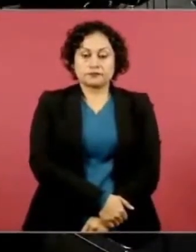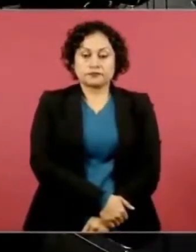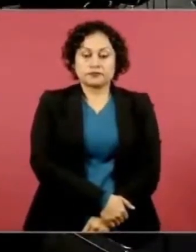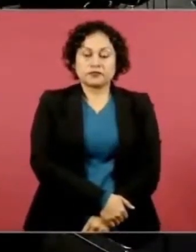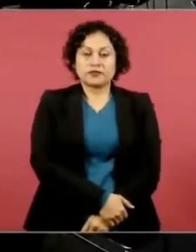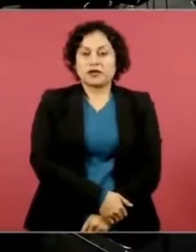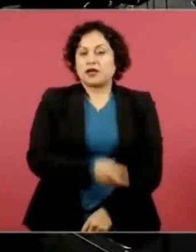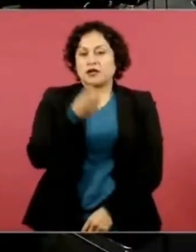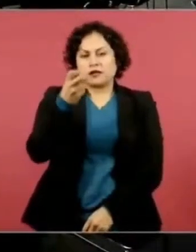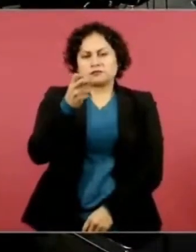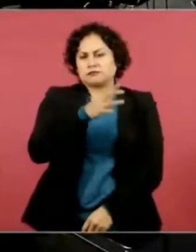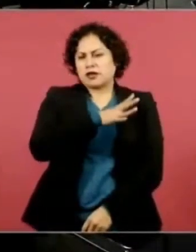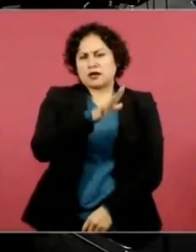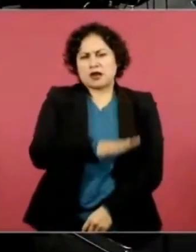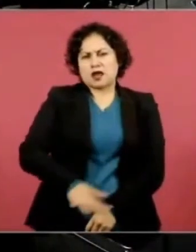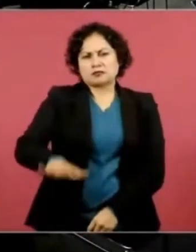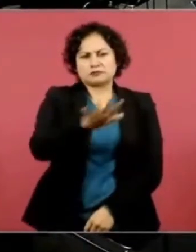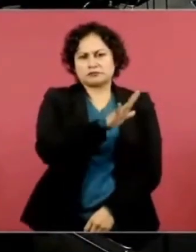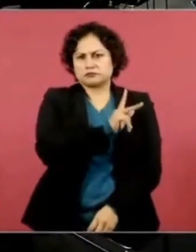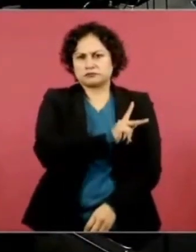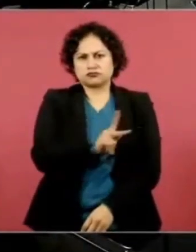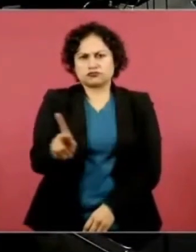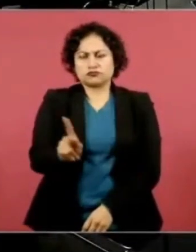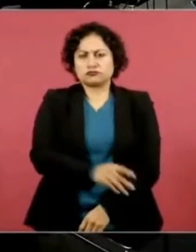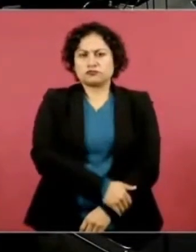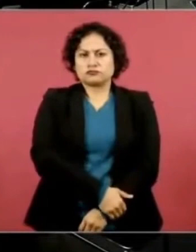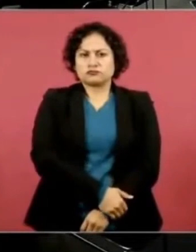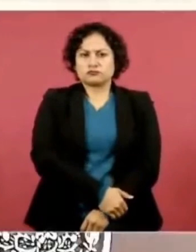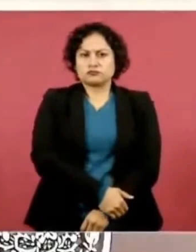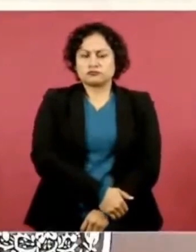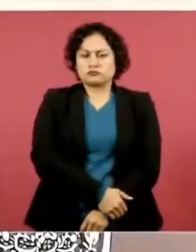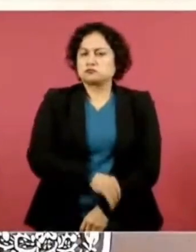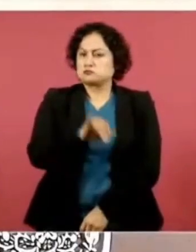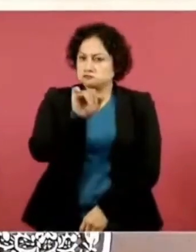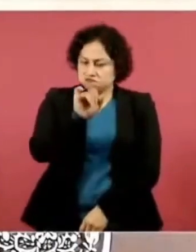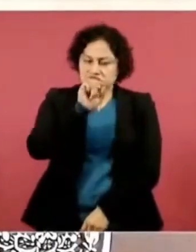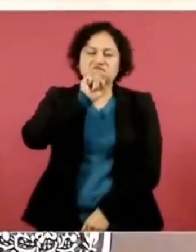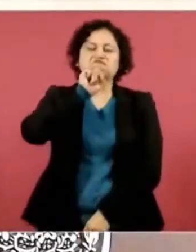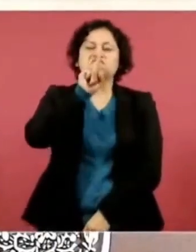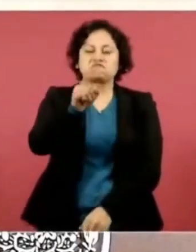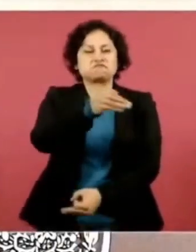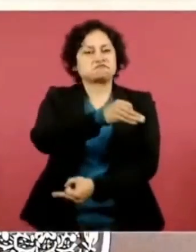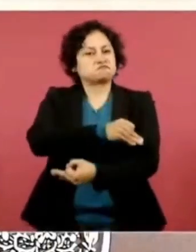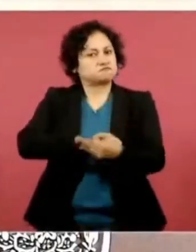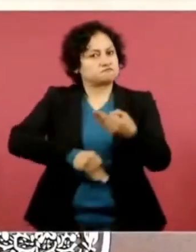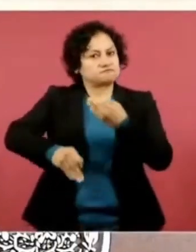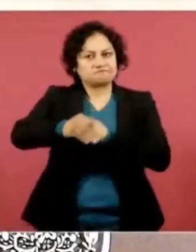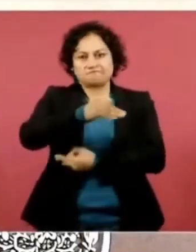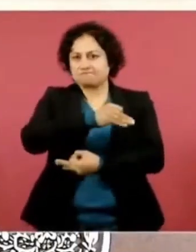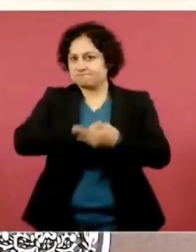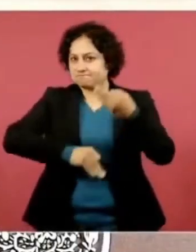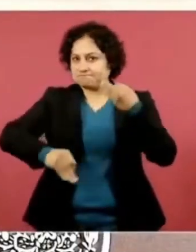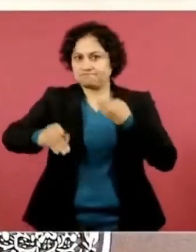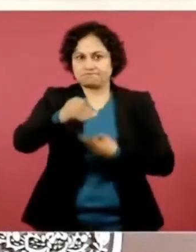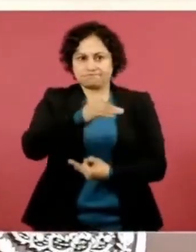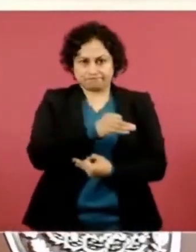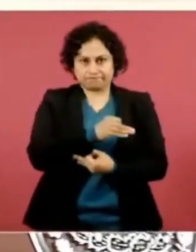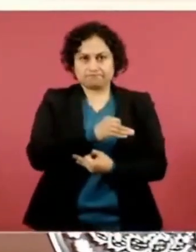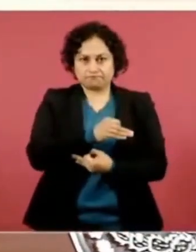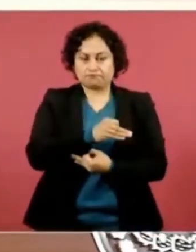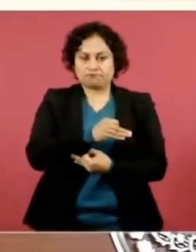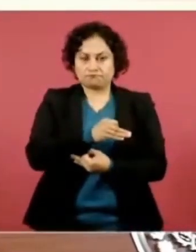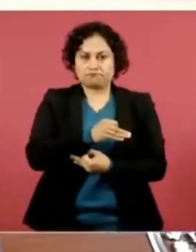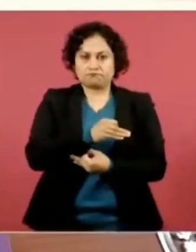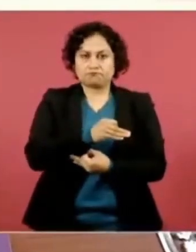es de todos. ¿Y las otras que el resto son como…? También todos, todos, todos, todos, todos. Y se va a presentar por años